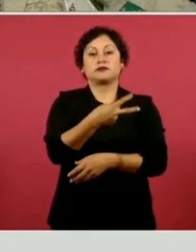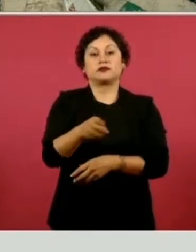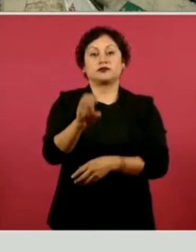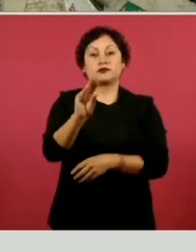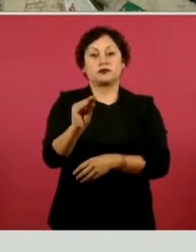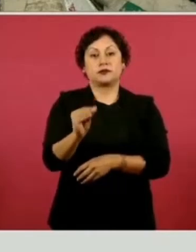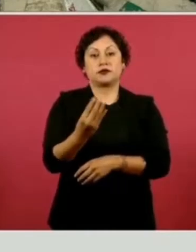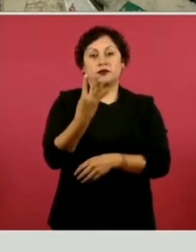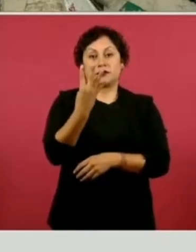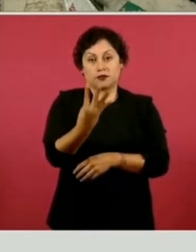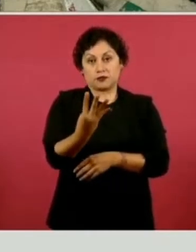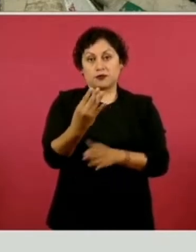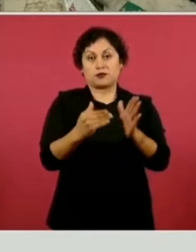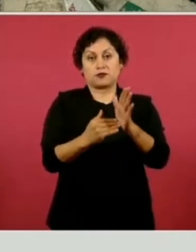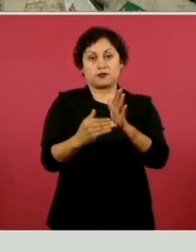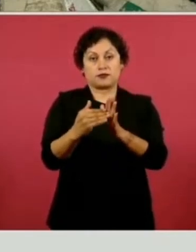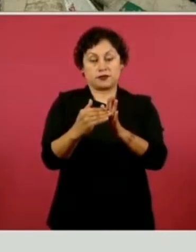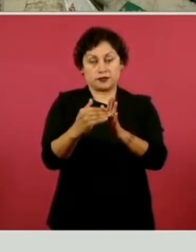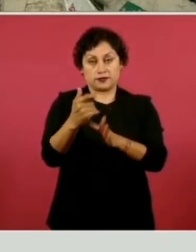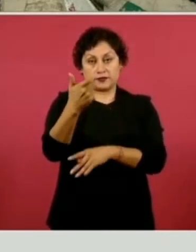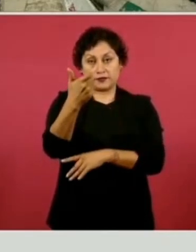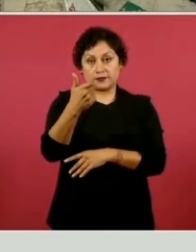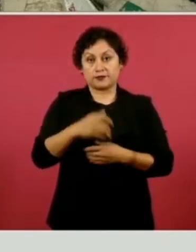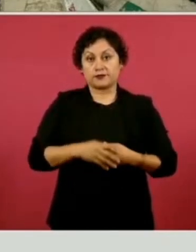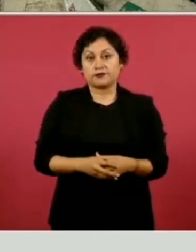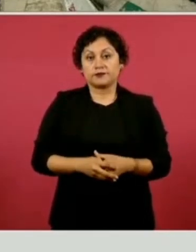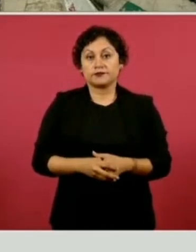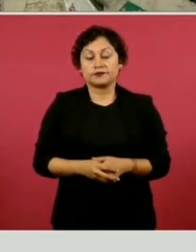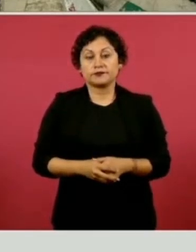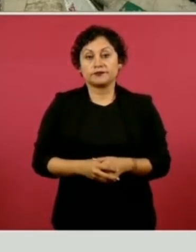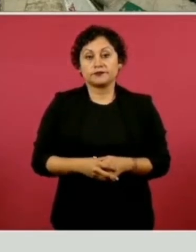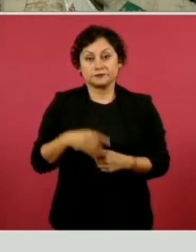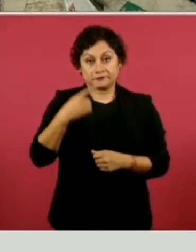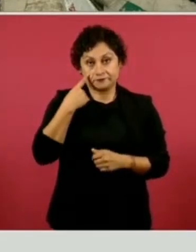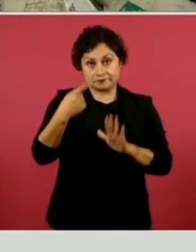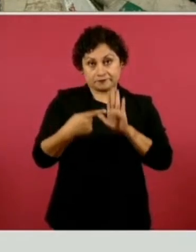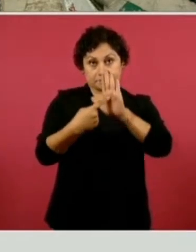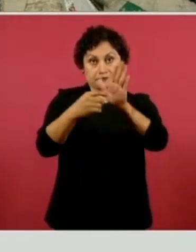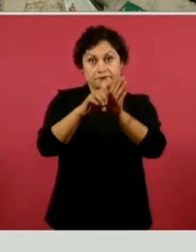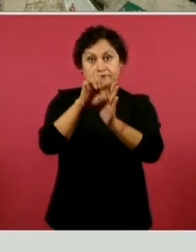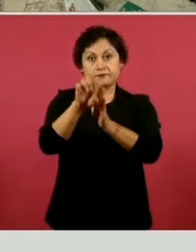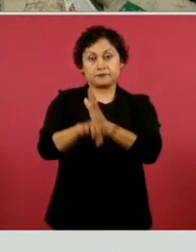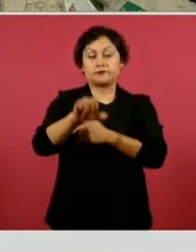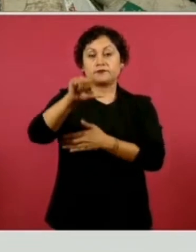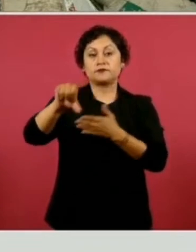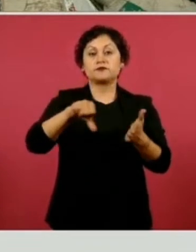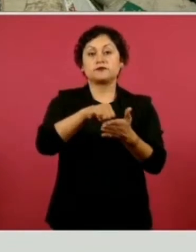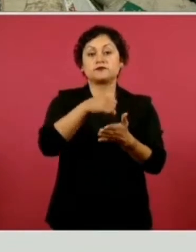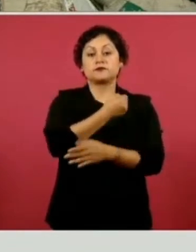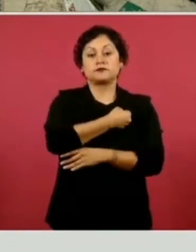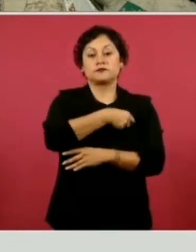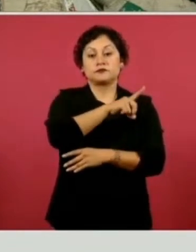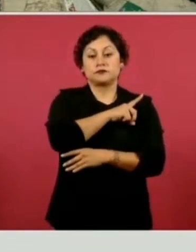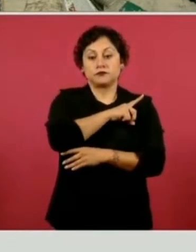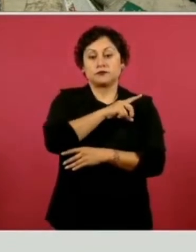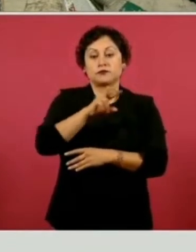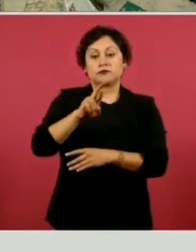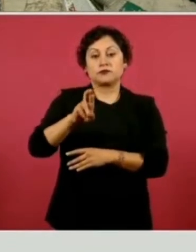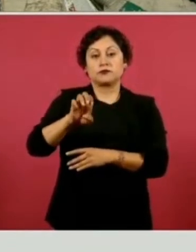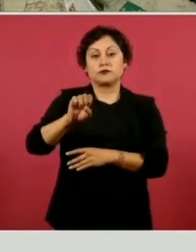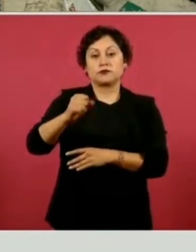294 millones de pesos. Aquí tenemos un caso, el centro de salud del resgate en